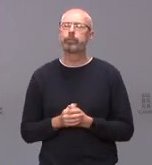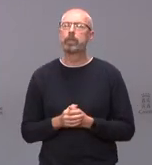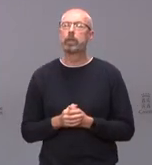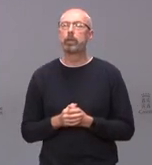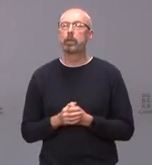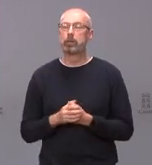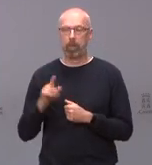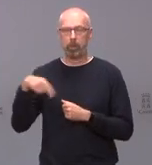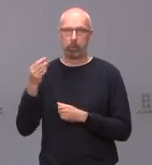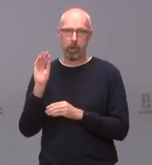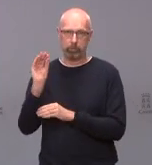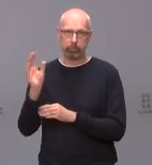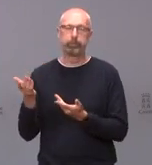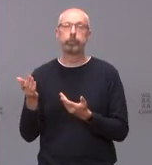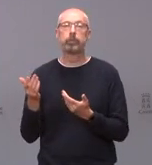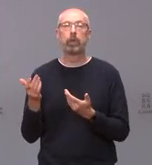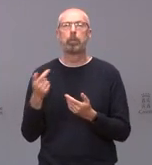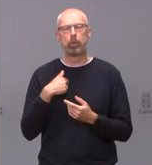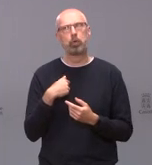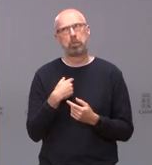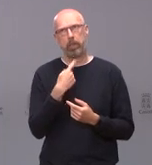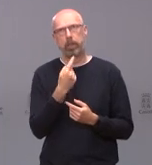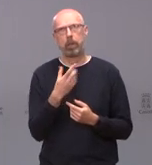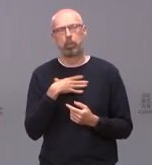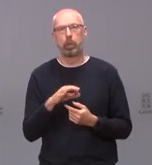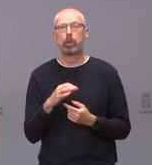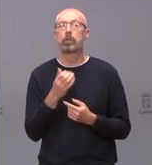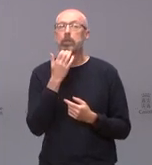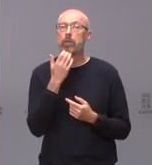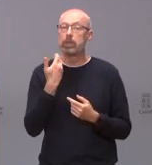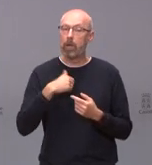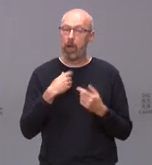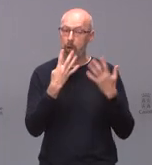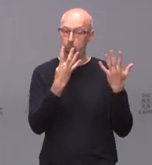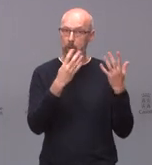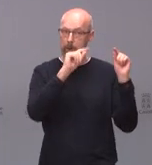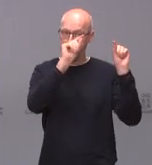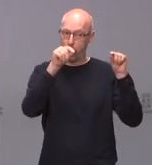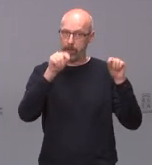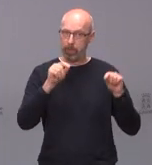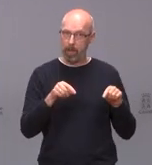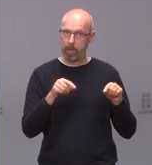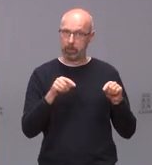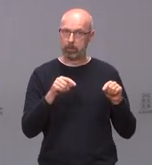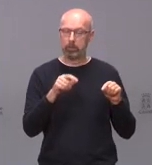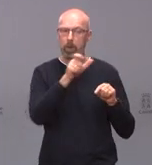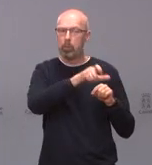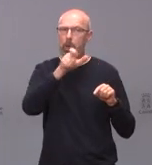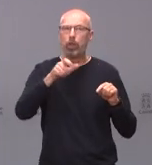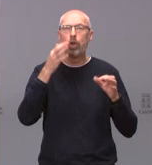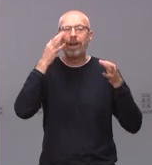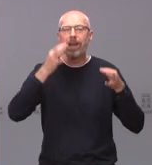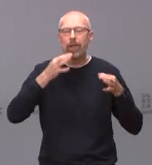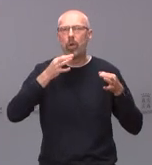no me resisto a decirles que cuando hay nueve provincias con una población de riesgo muy heterogénea porque